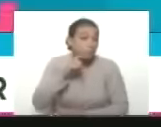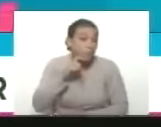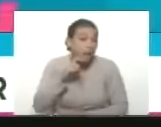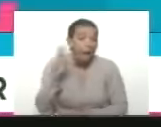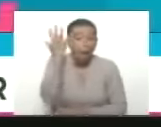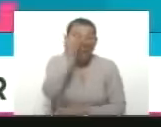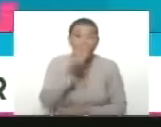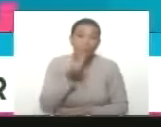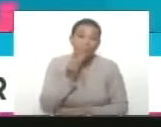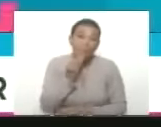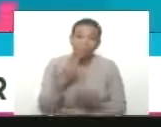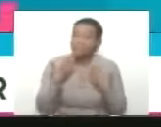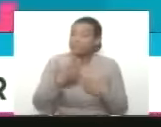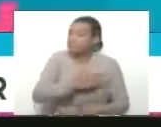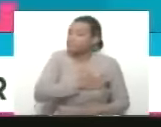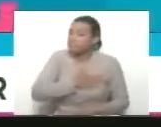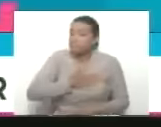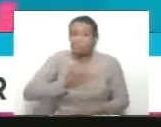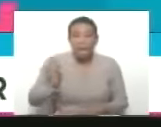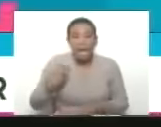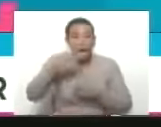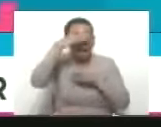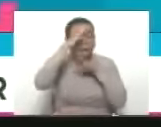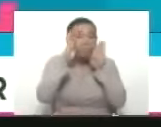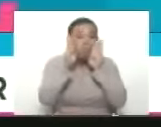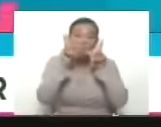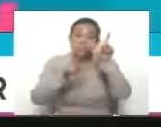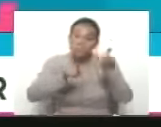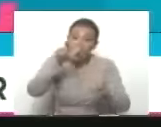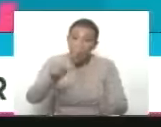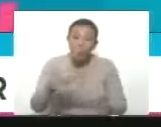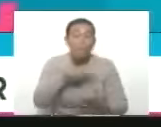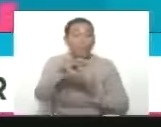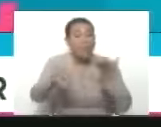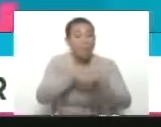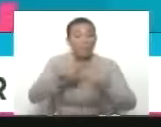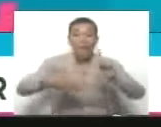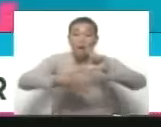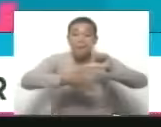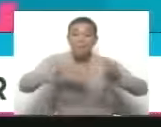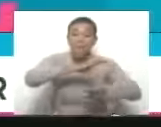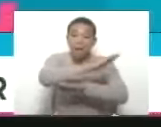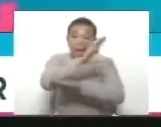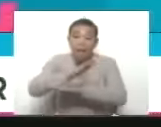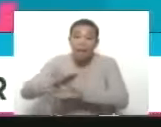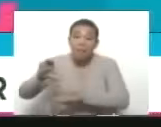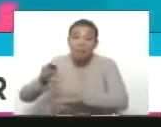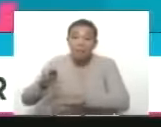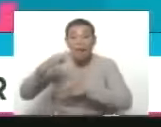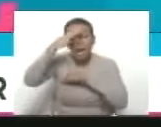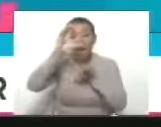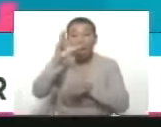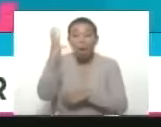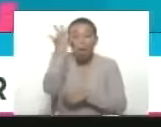temprana edad un tema que hay que atender es un problema en América Latina y el Caribe tenemos que atenderlo con prevención